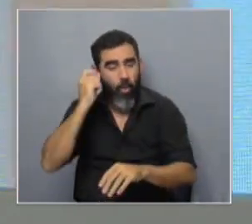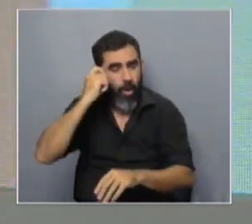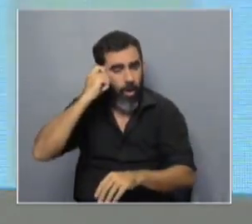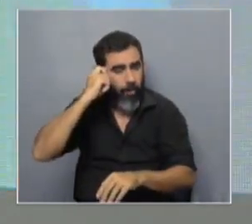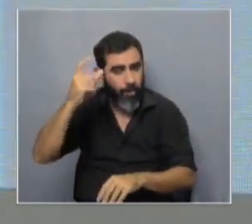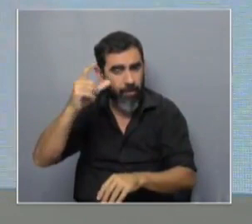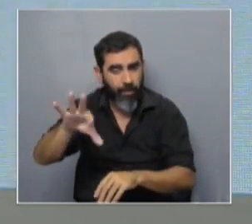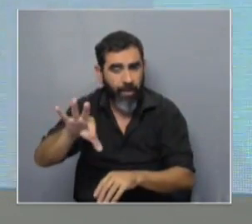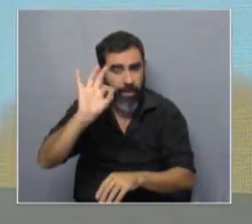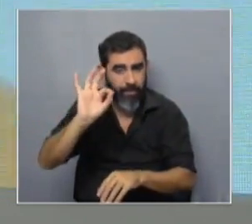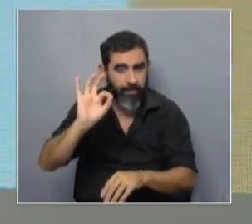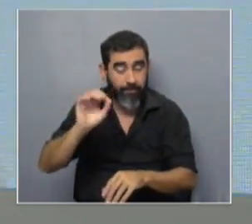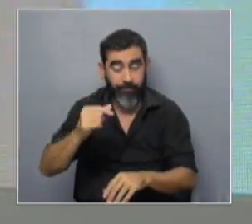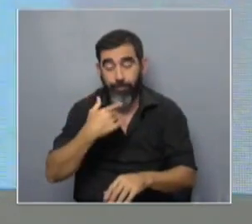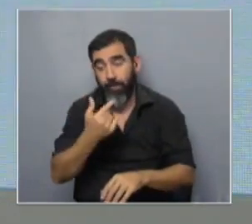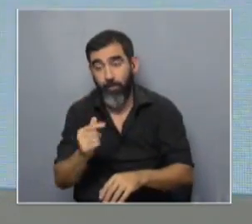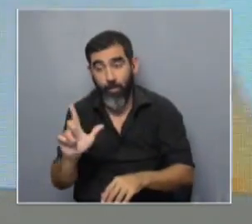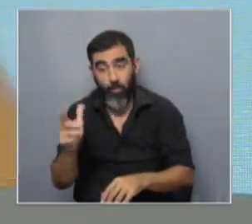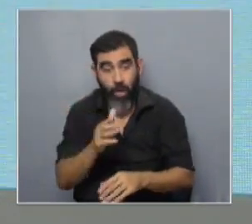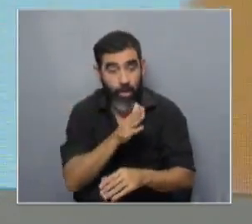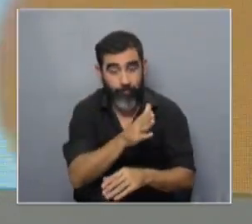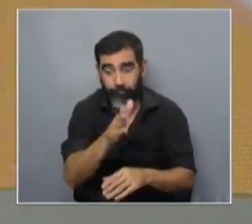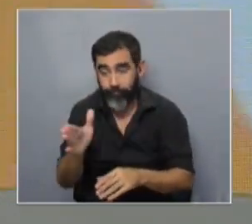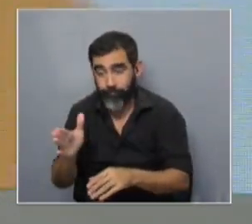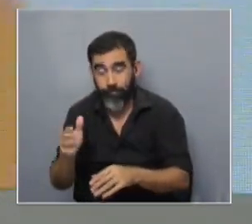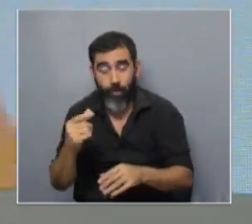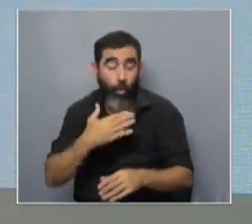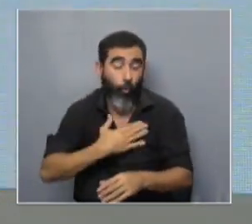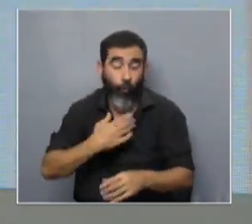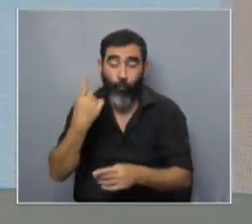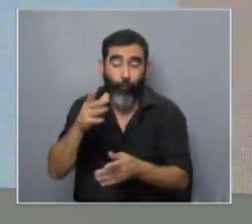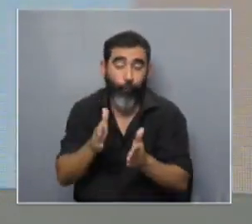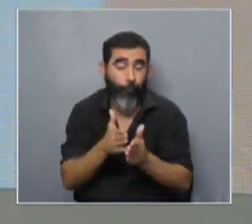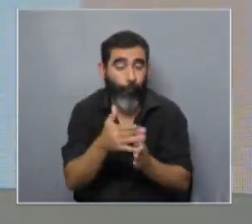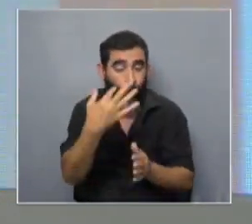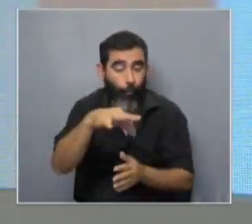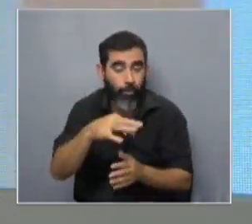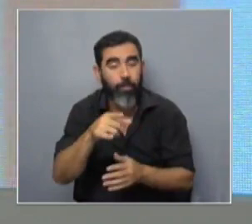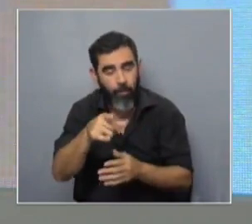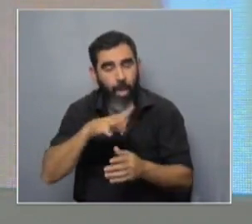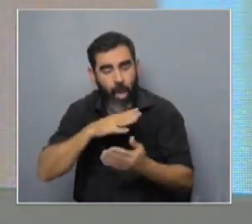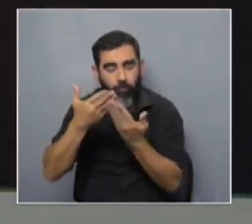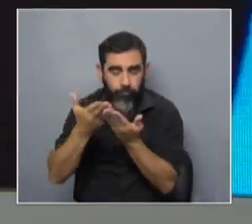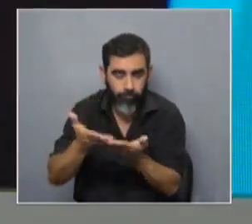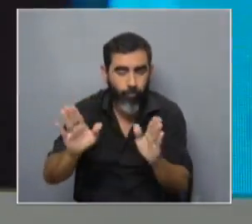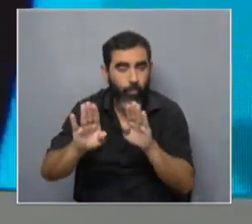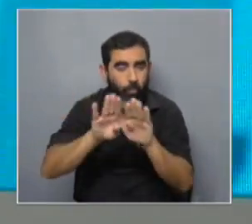de elegir si tú no tienes esas alternativas pues te tienes que conformar con lo que tienes CRISPR ha abierto muchas puertas